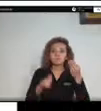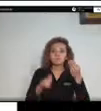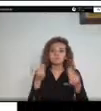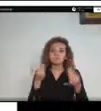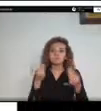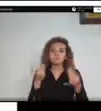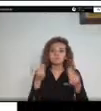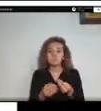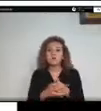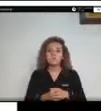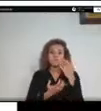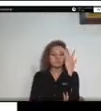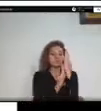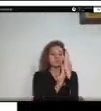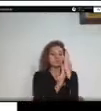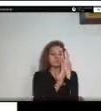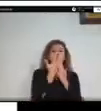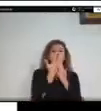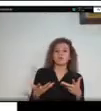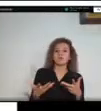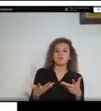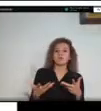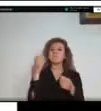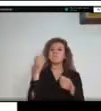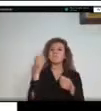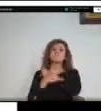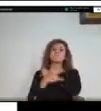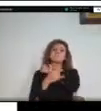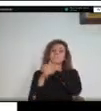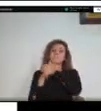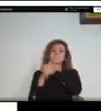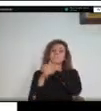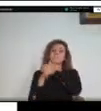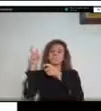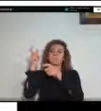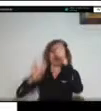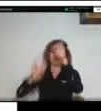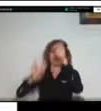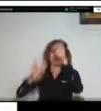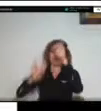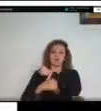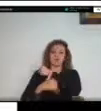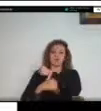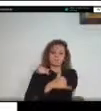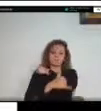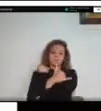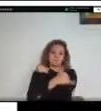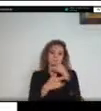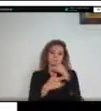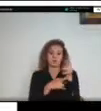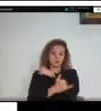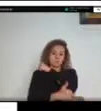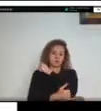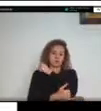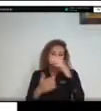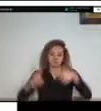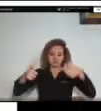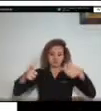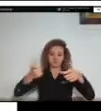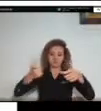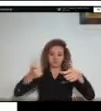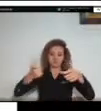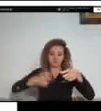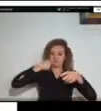se conocen cuando las personas van al río a disfrutar de eso entonces muchas veces estas fogatas generan los incendios